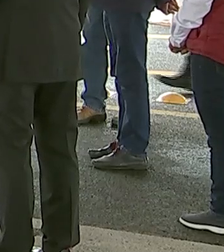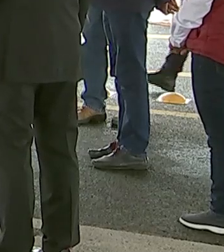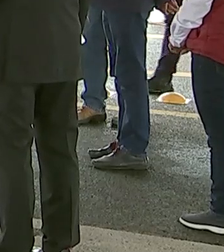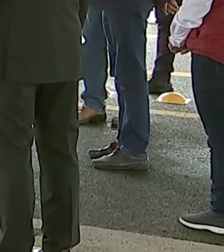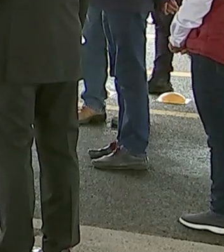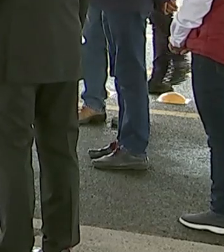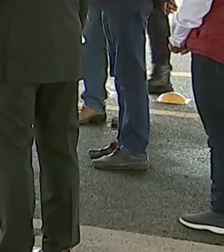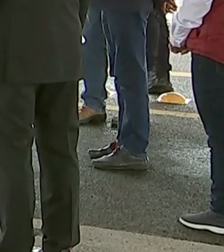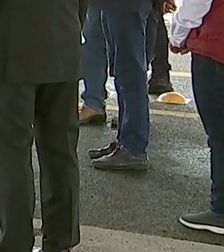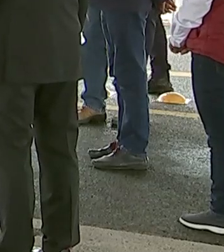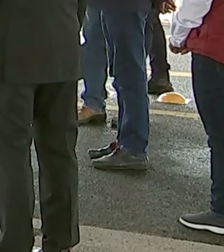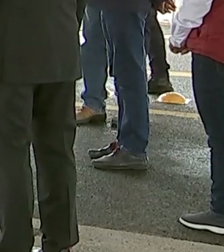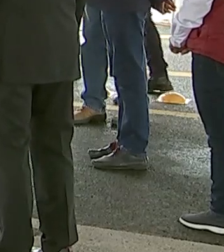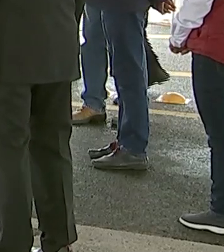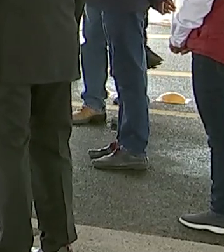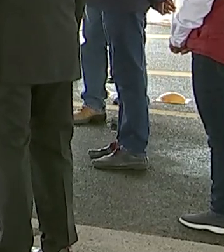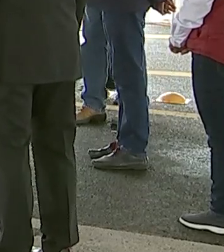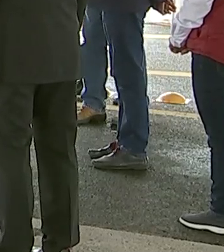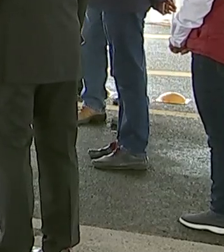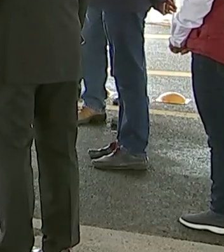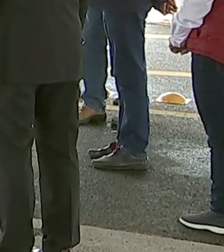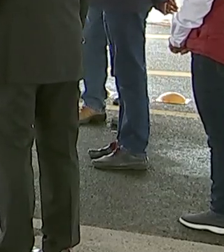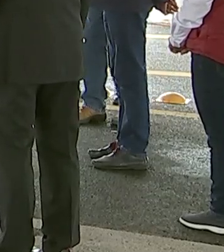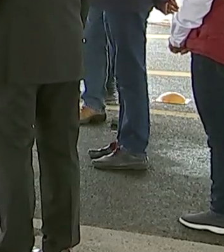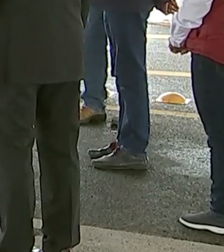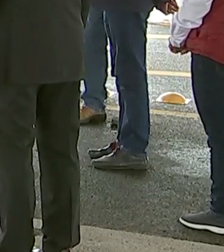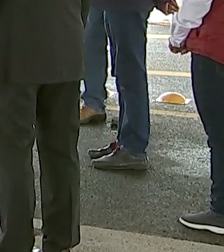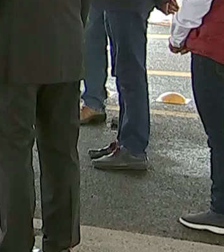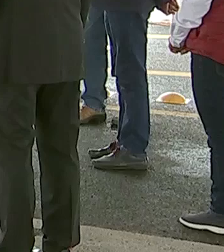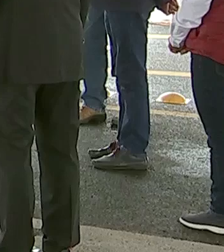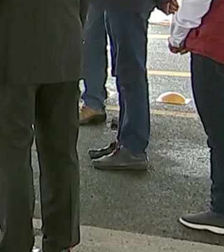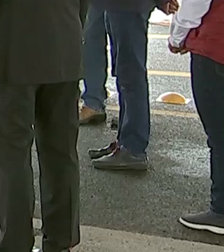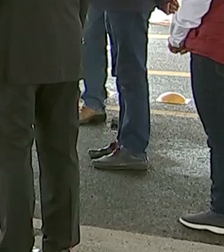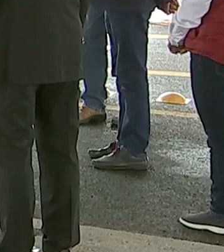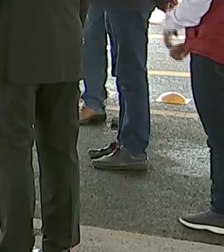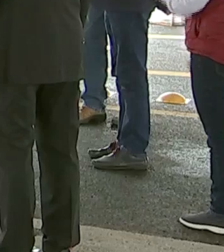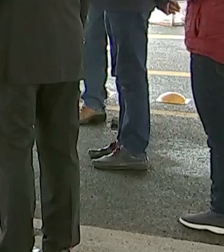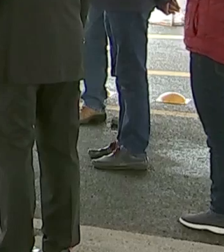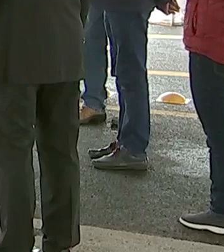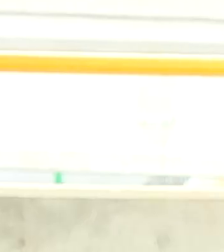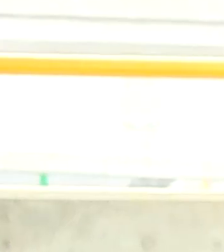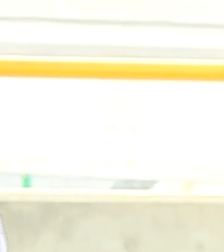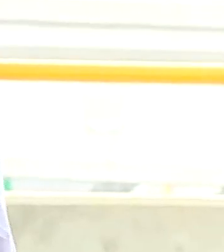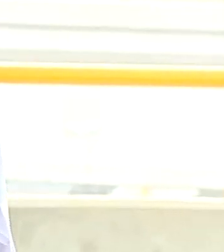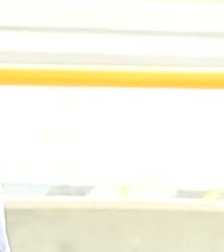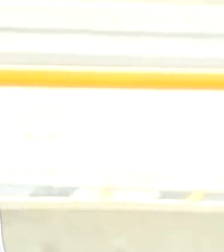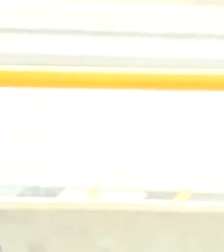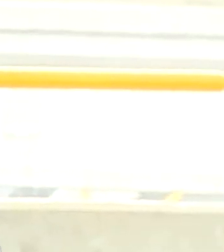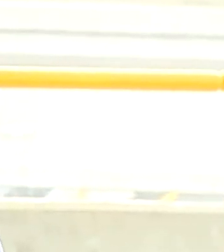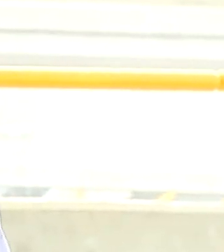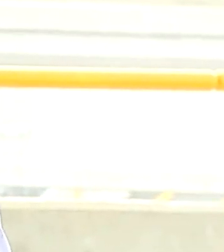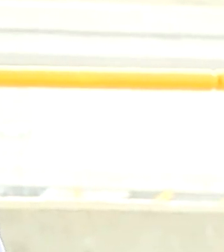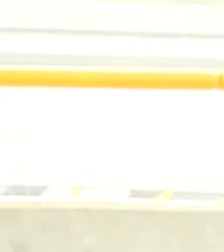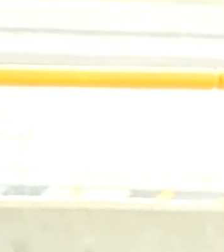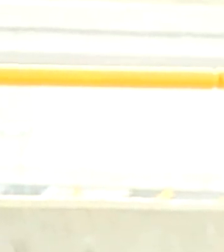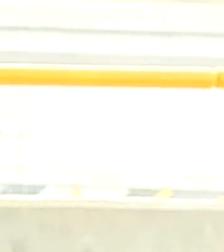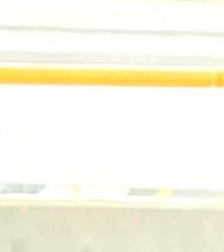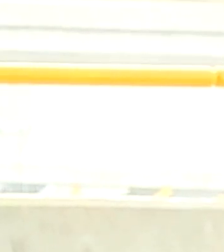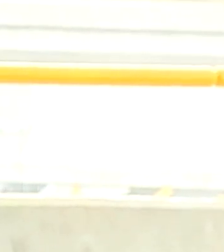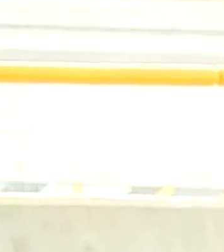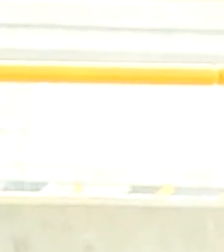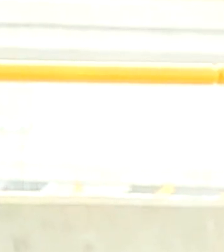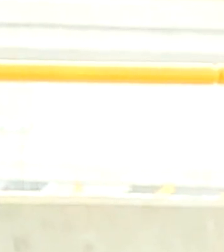carriles, con dos carriles por sentido de circulación. Y el punto donde estamos ahorita era